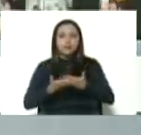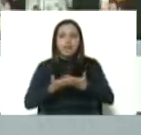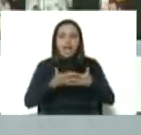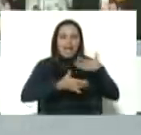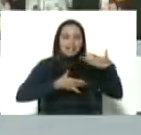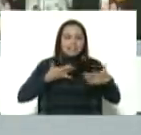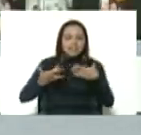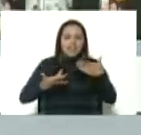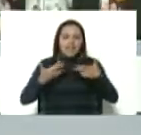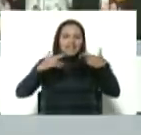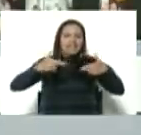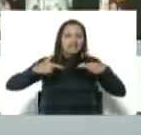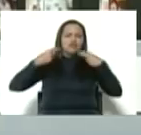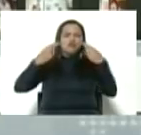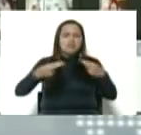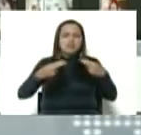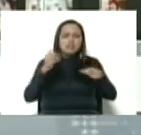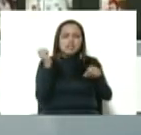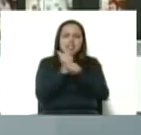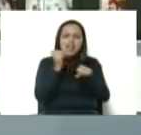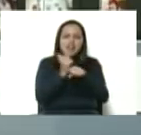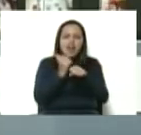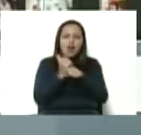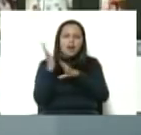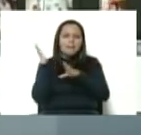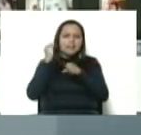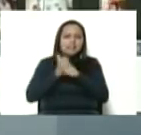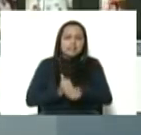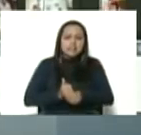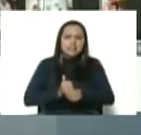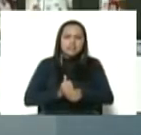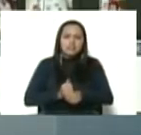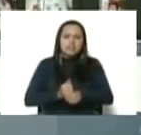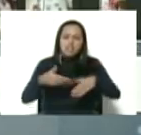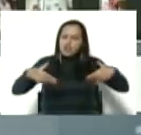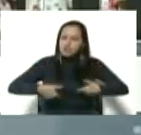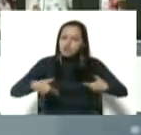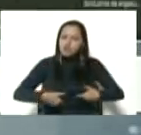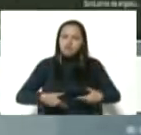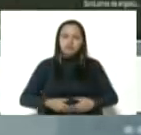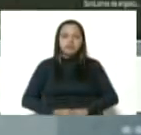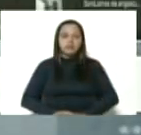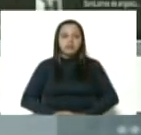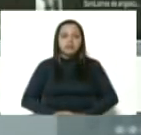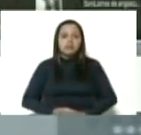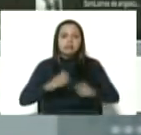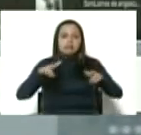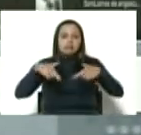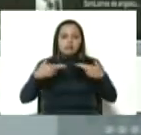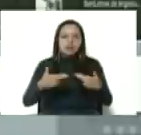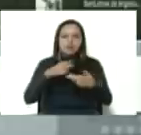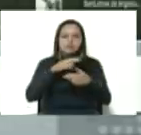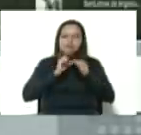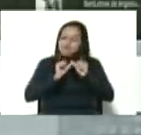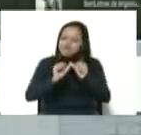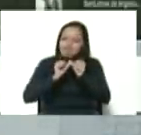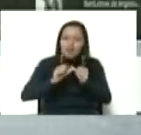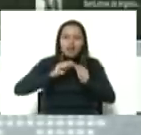renovación del trabajo, de la esperanza, de la lucha, de renovación permanente